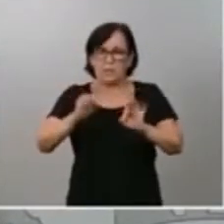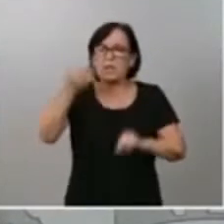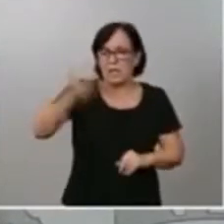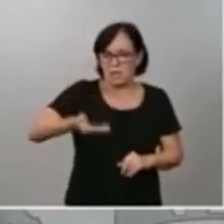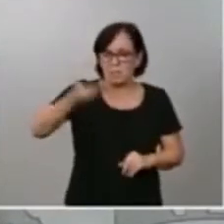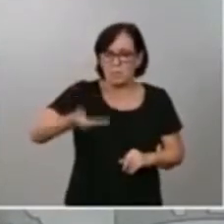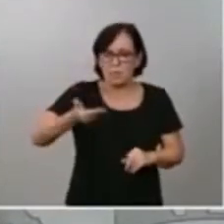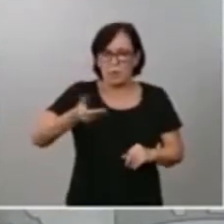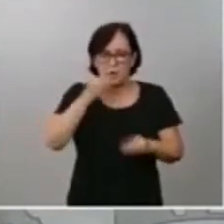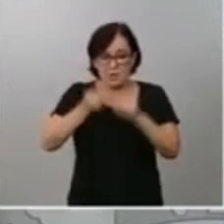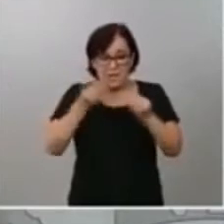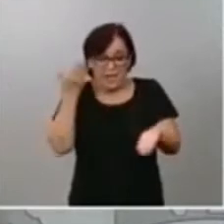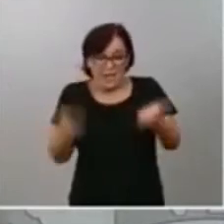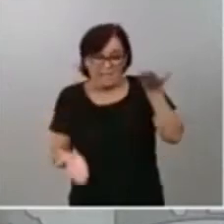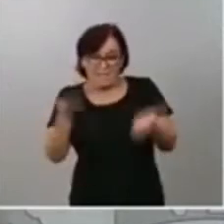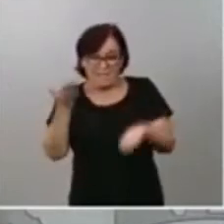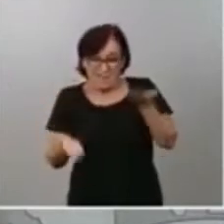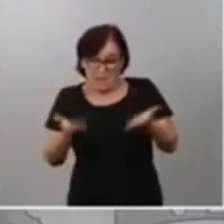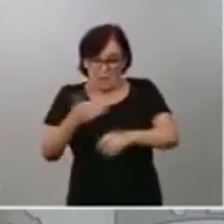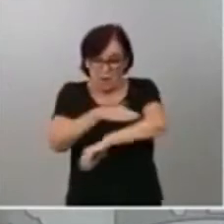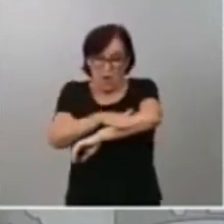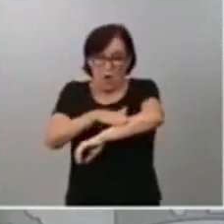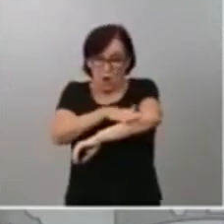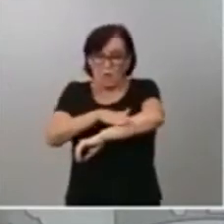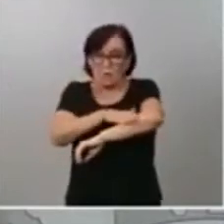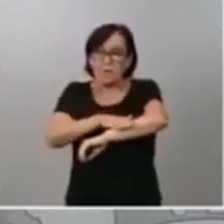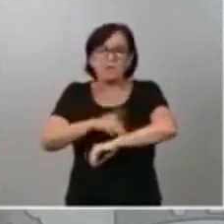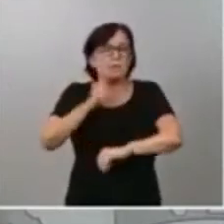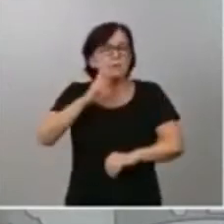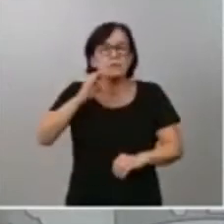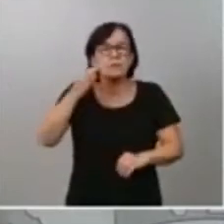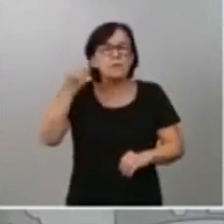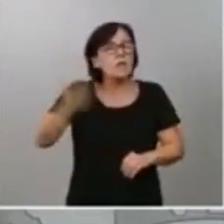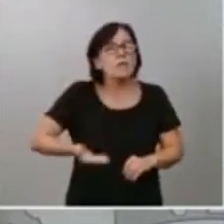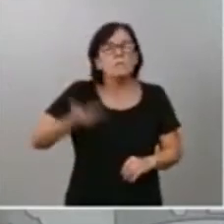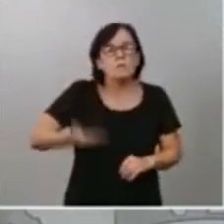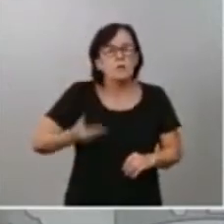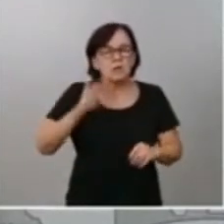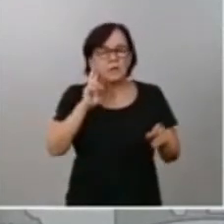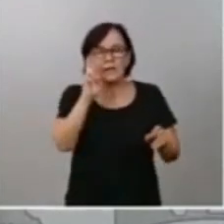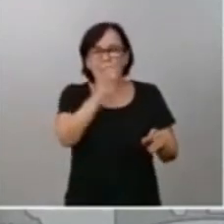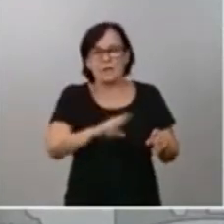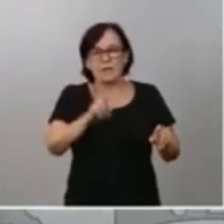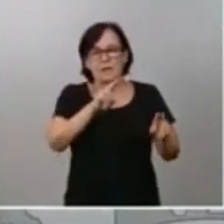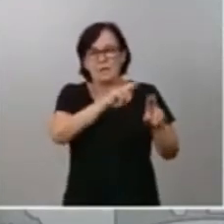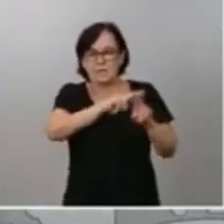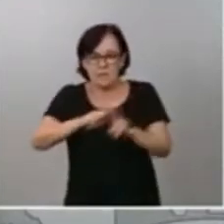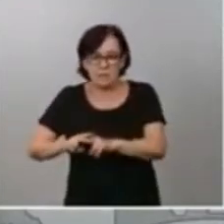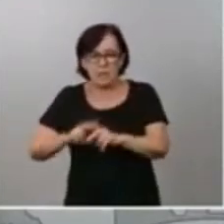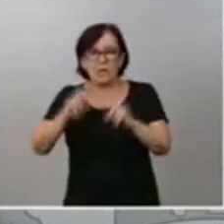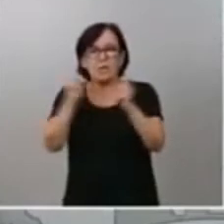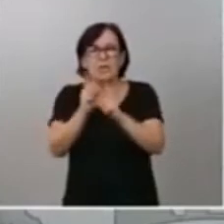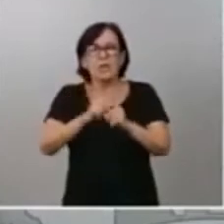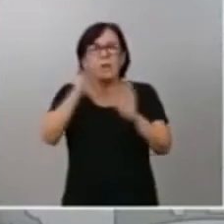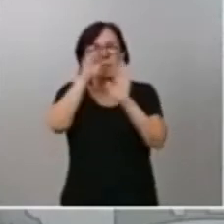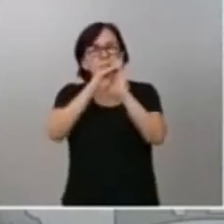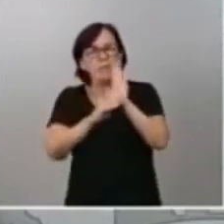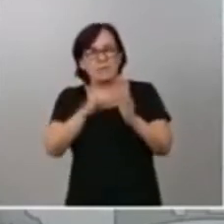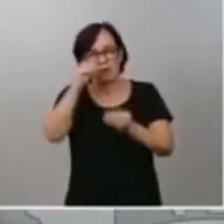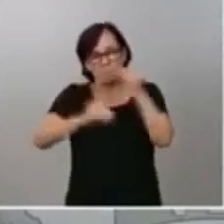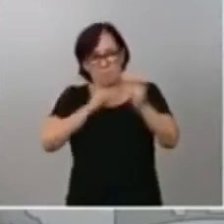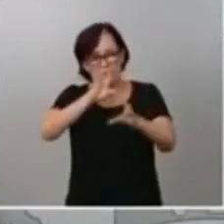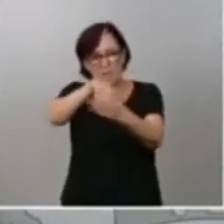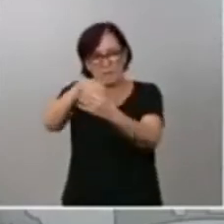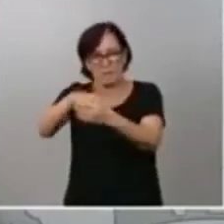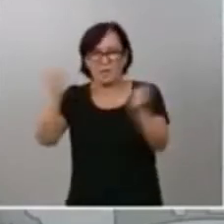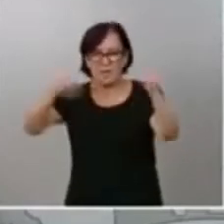la valoración de la acción del Gobierno, es imperativo que repasemos brevemente cuáles han sido las medidas implementadas más relevantes a